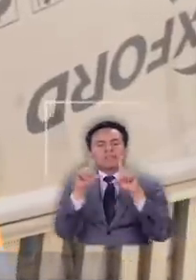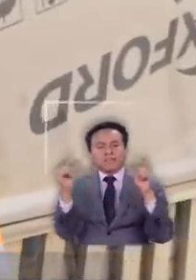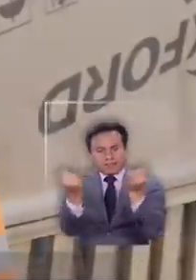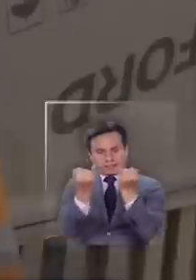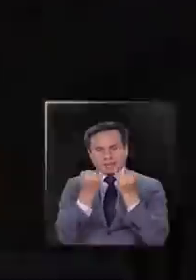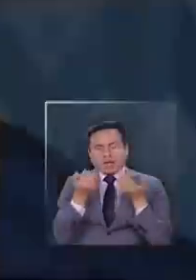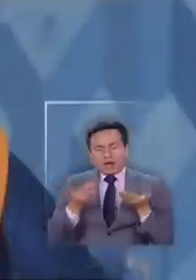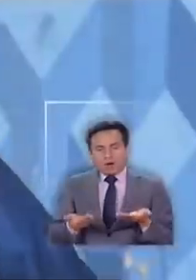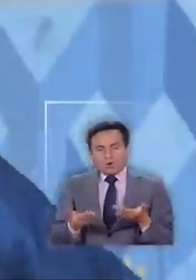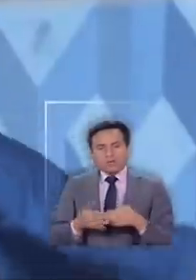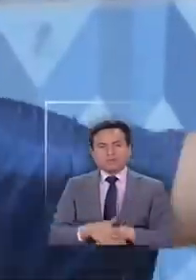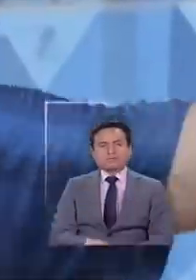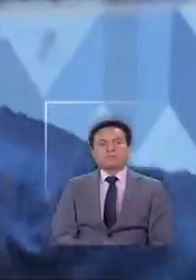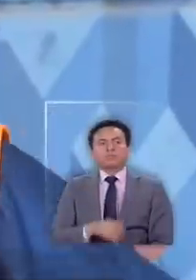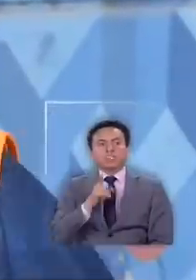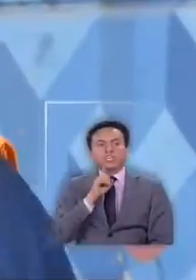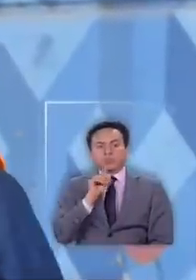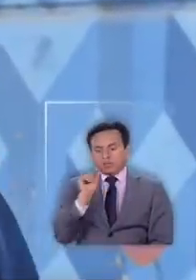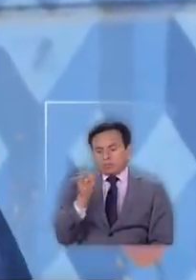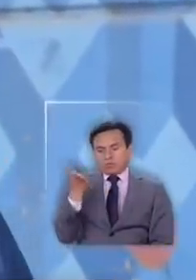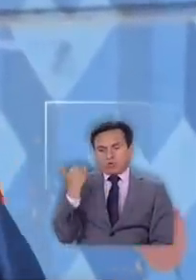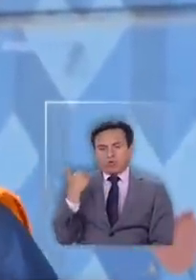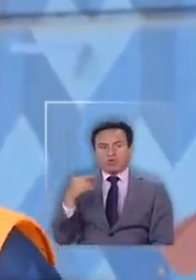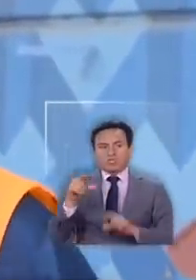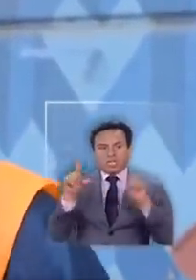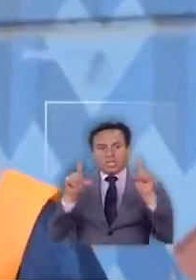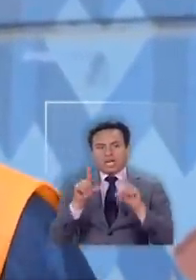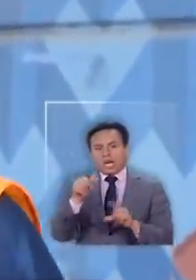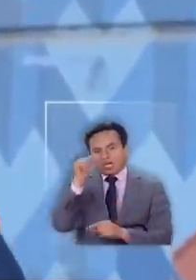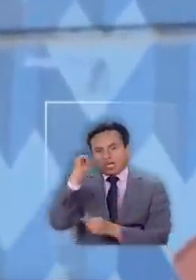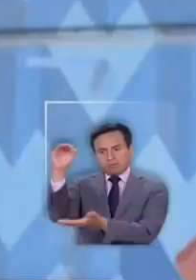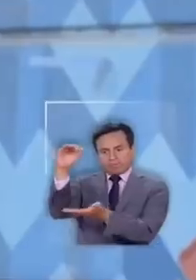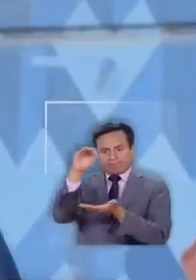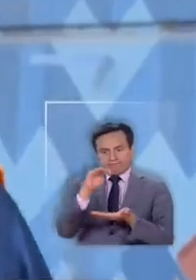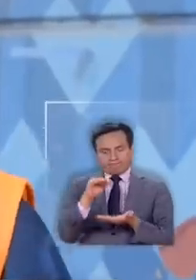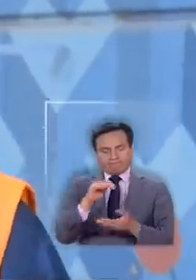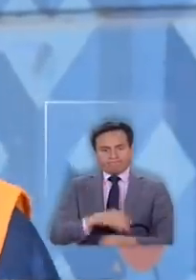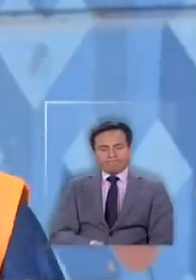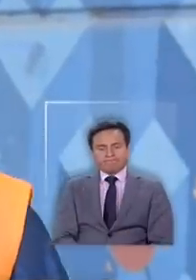ahora la tengo recién la tele la tengo de ayer no ya